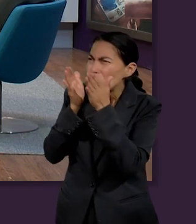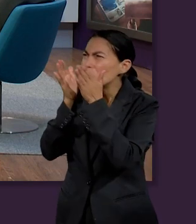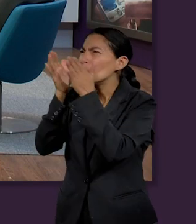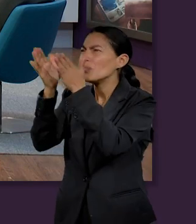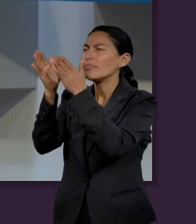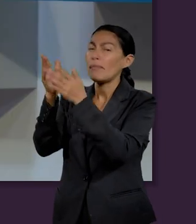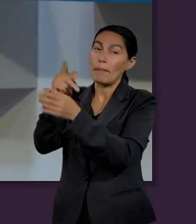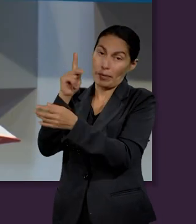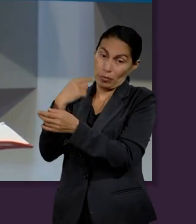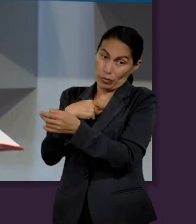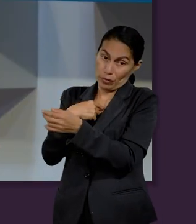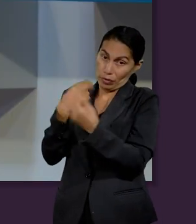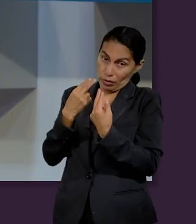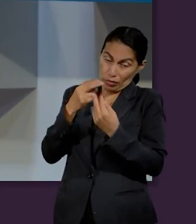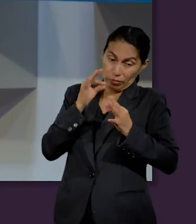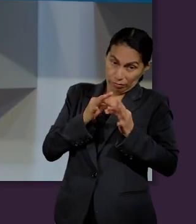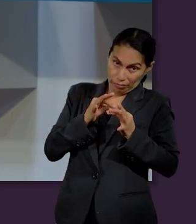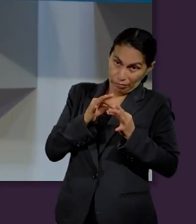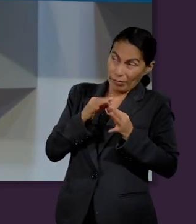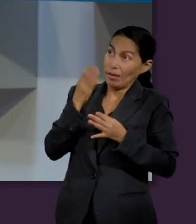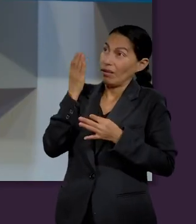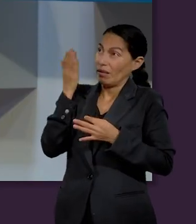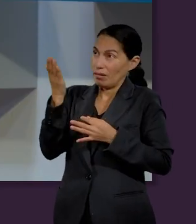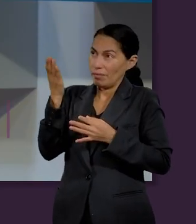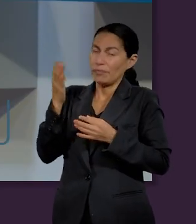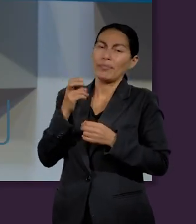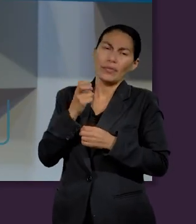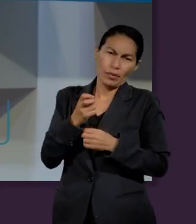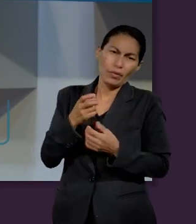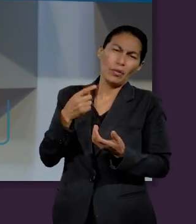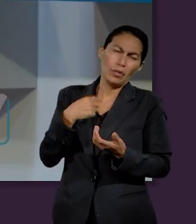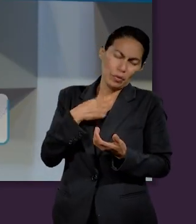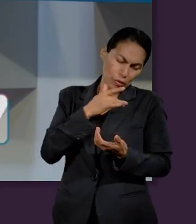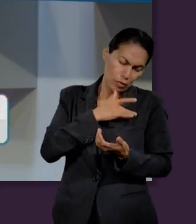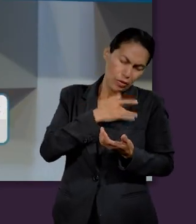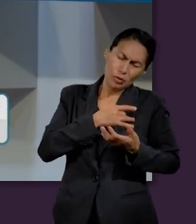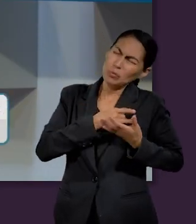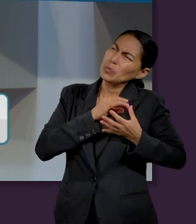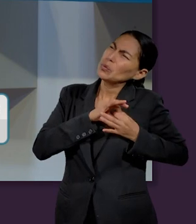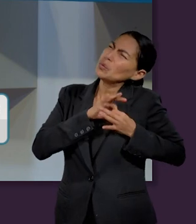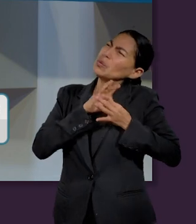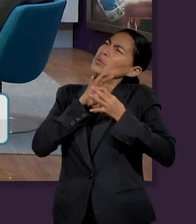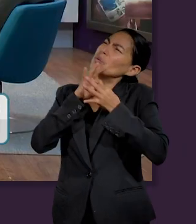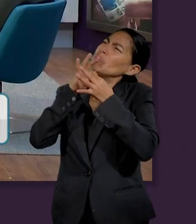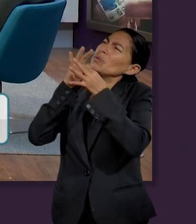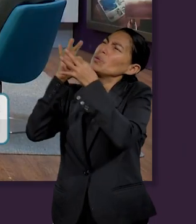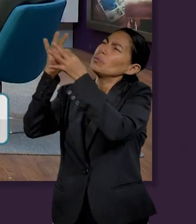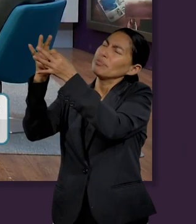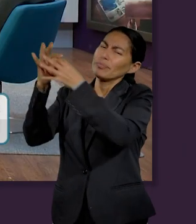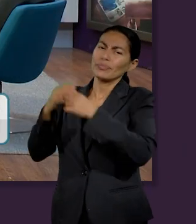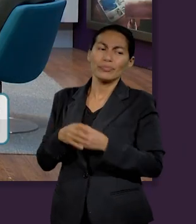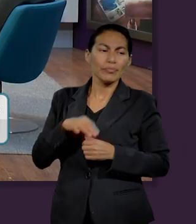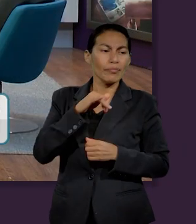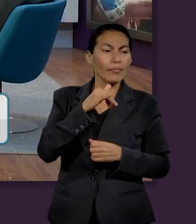enderezar nuestro camino si estamos dispuestos y guiarnos colocando siempre nuestro corazón. ¿En dónde, Yael?